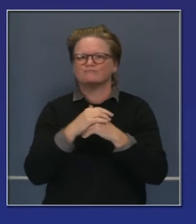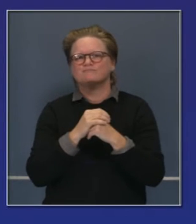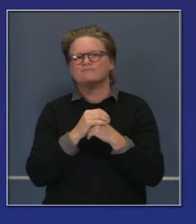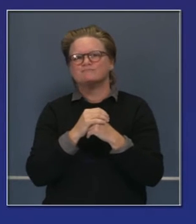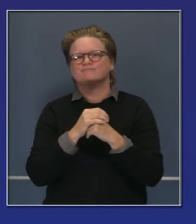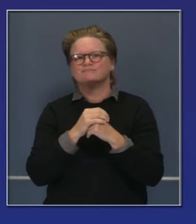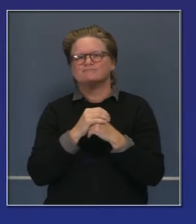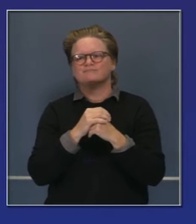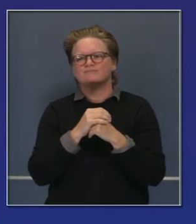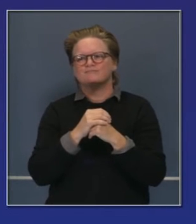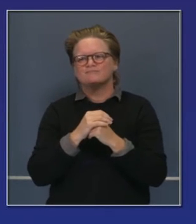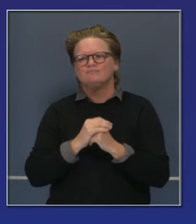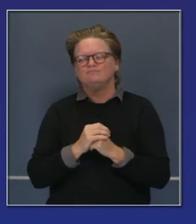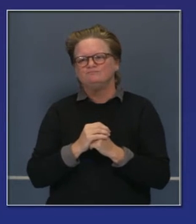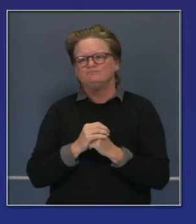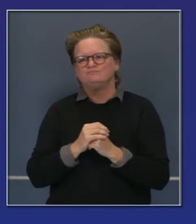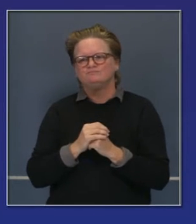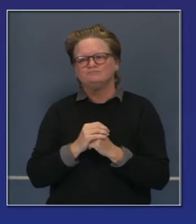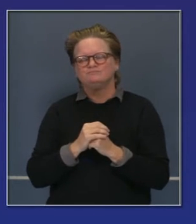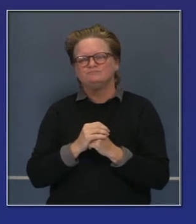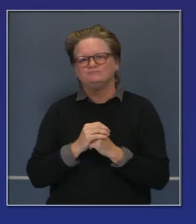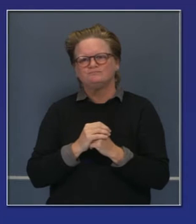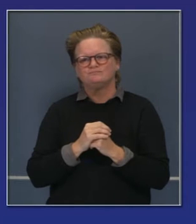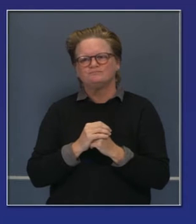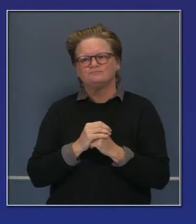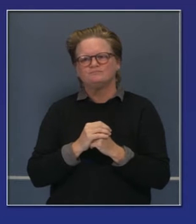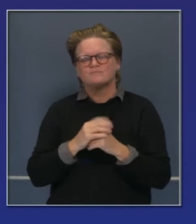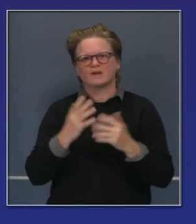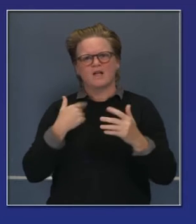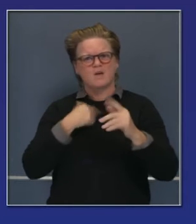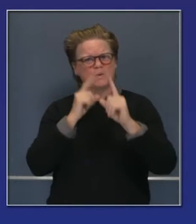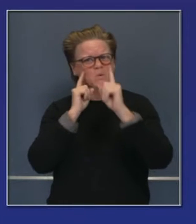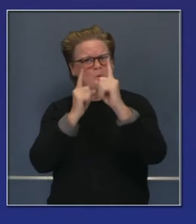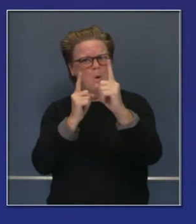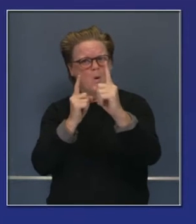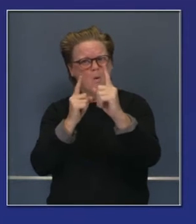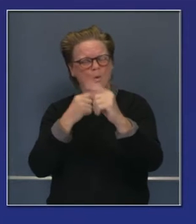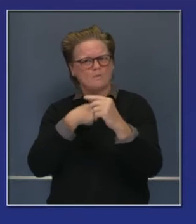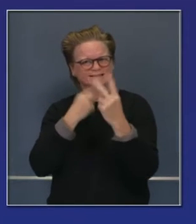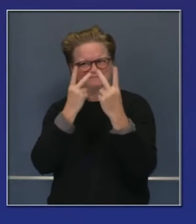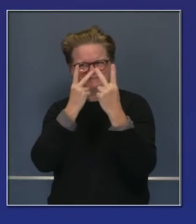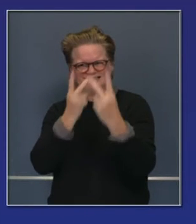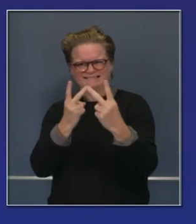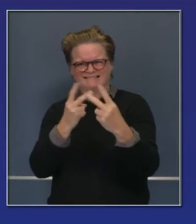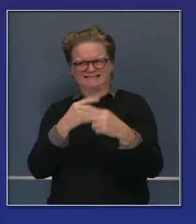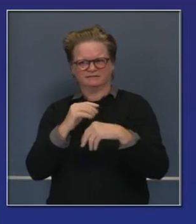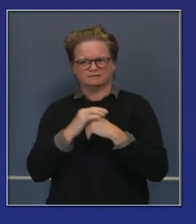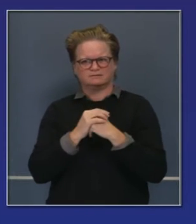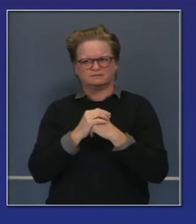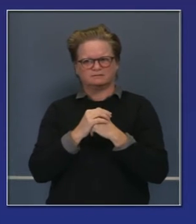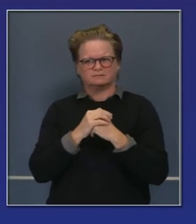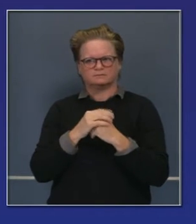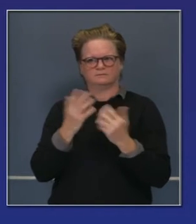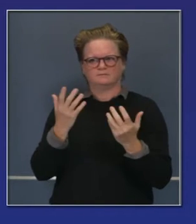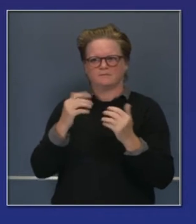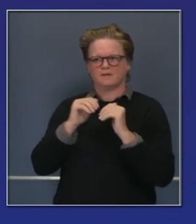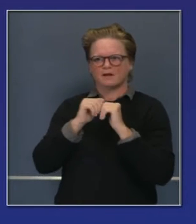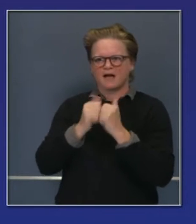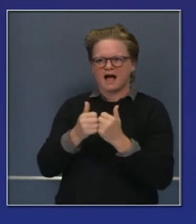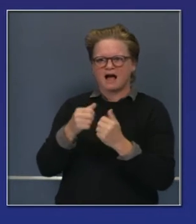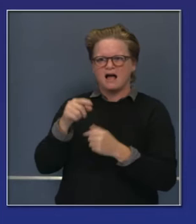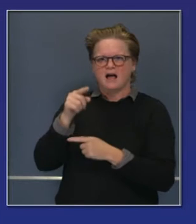o menos restrictivo, no en cuestión de política, sino en base a los datos, epidemiología, en base a los hechos